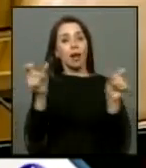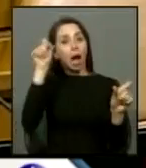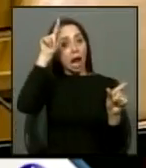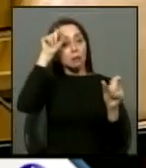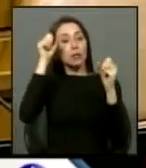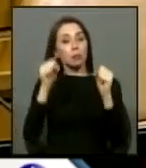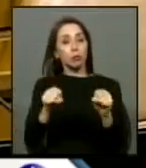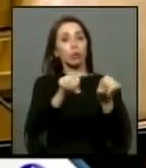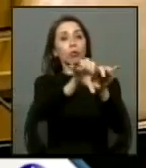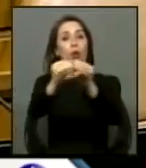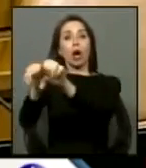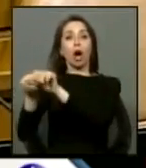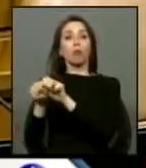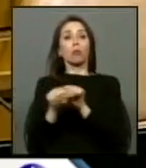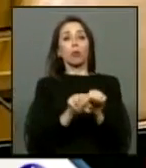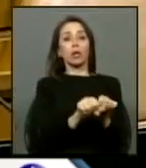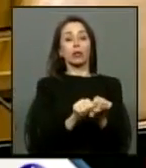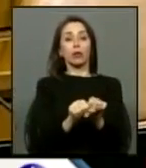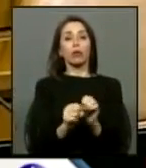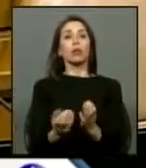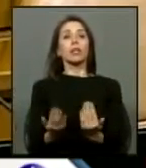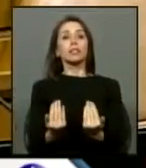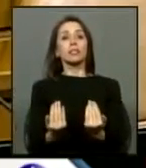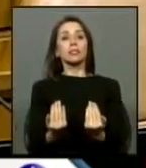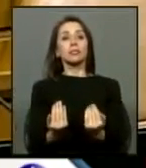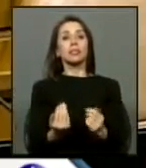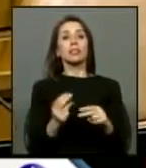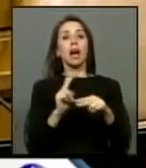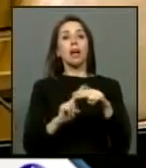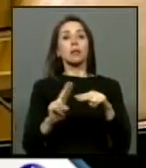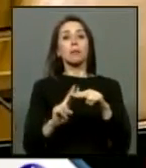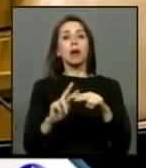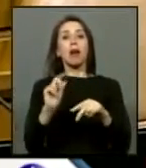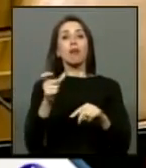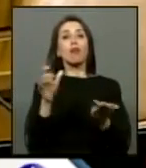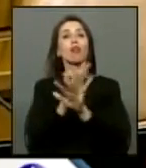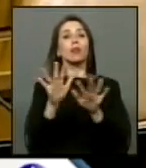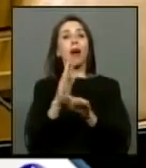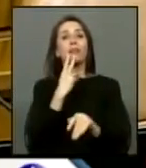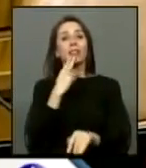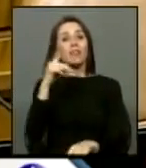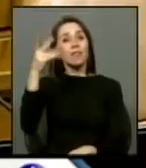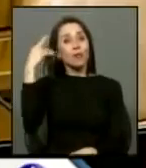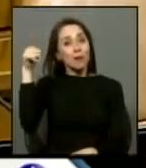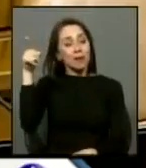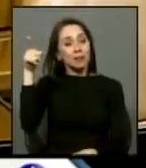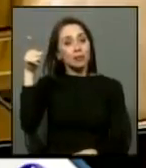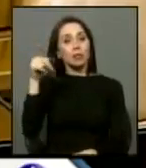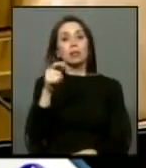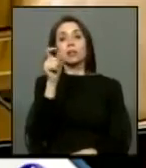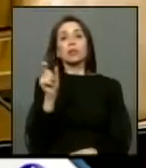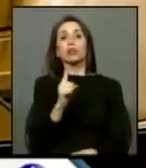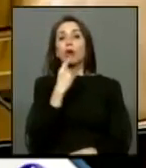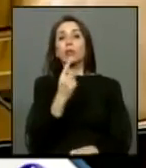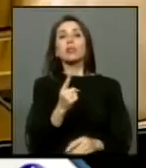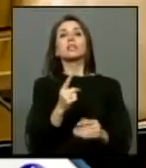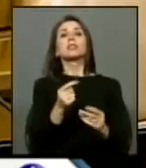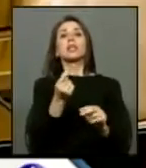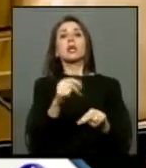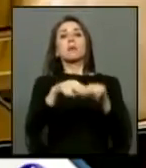ponerse de acuerdo en la necesidad de reparar la atrocidad y nadie relativiza los montos